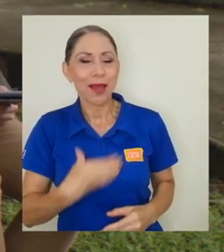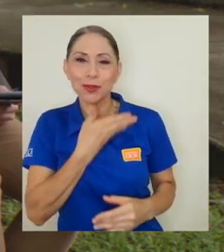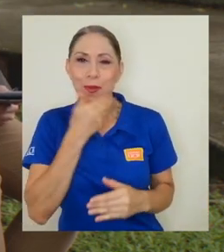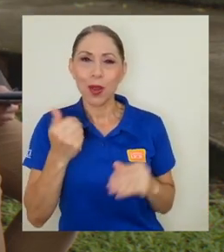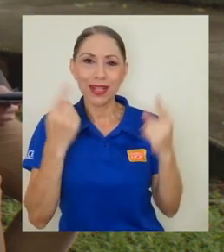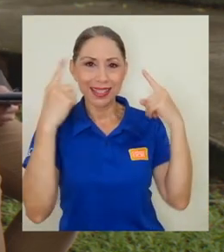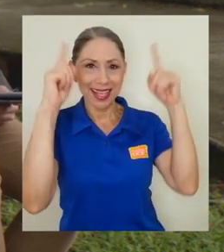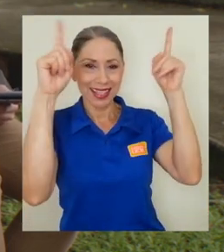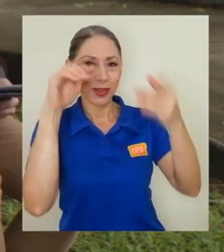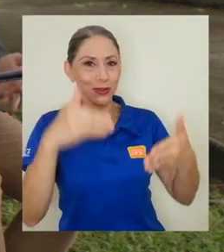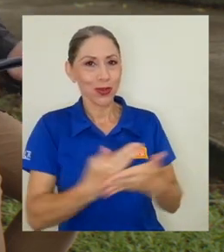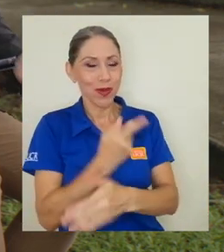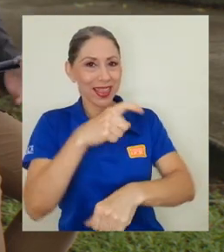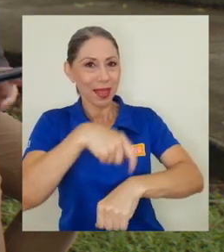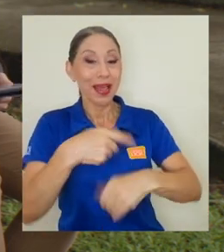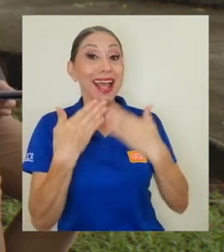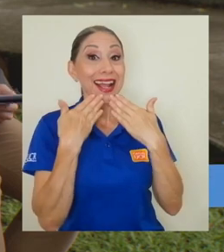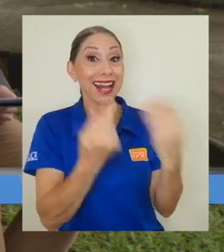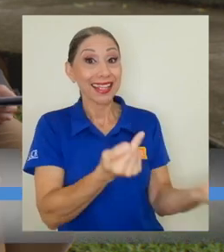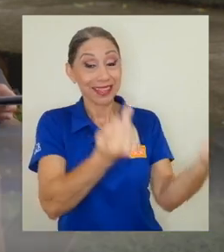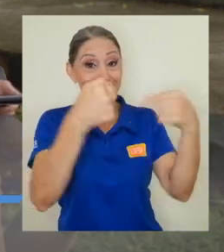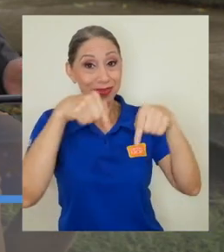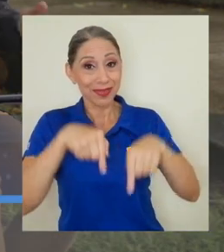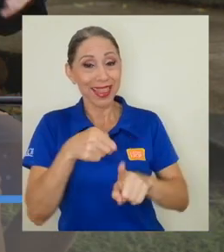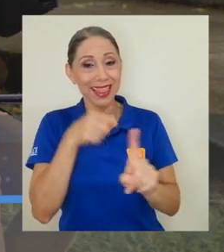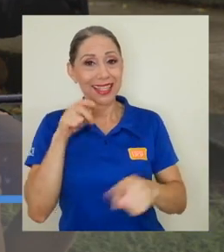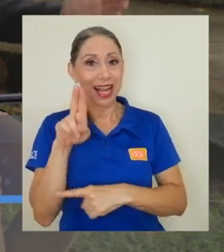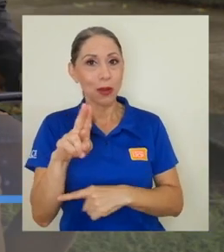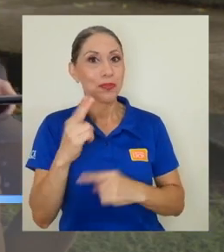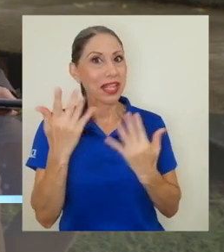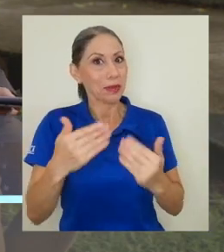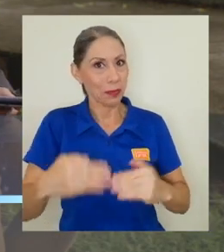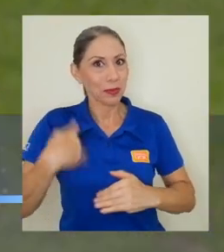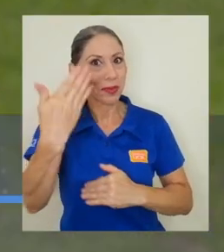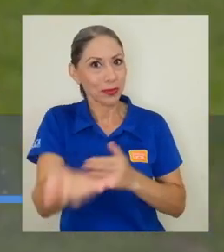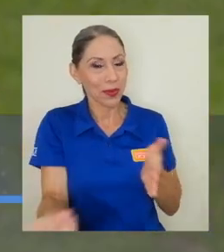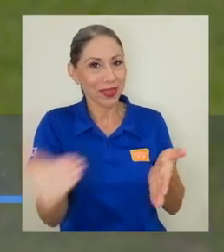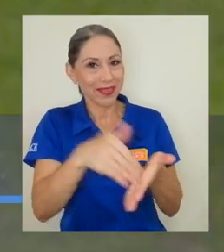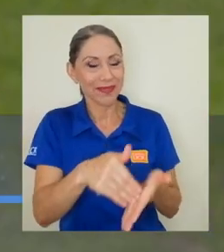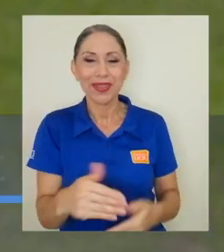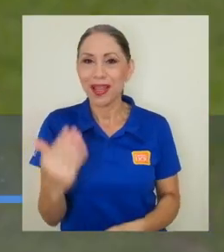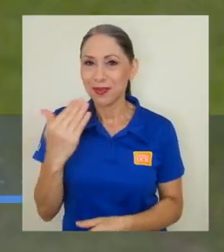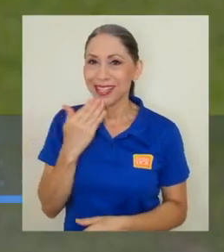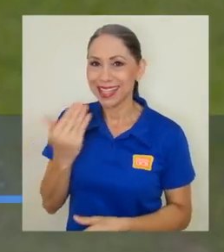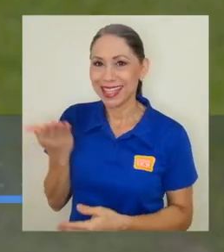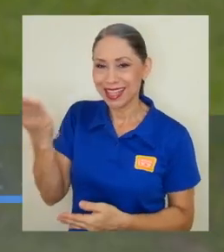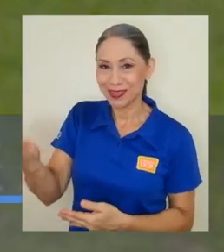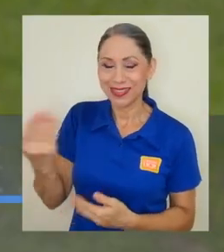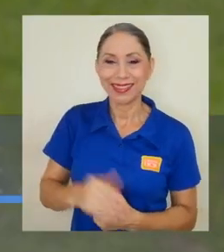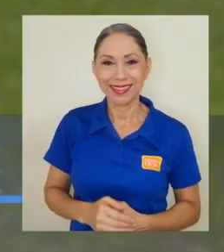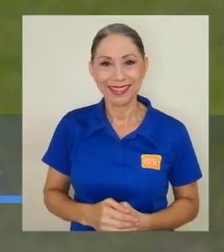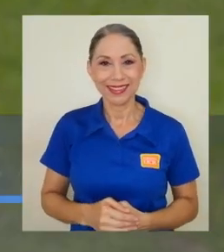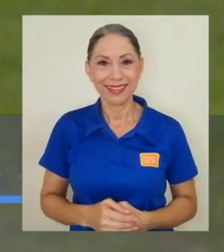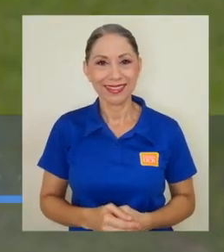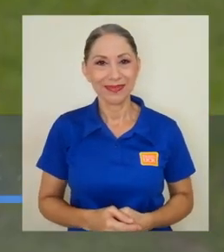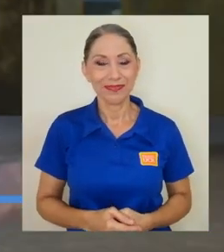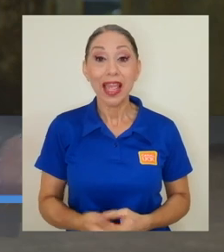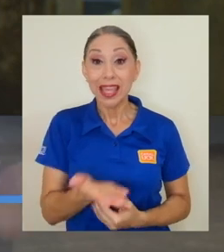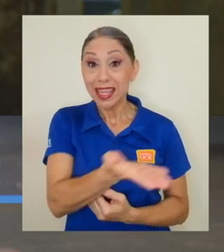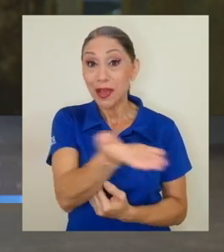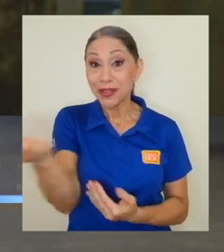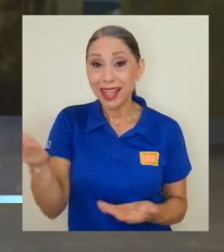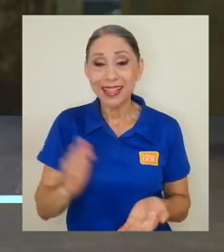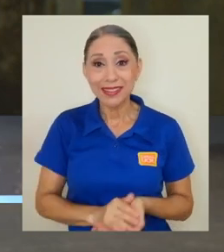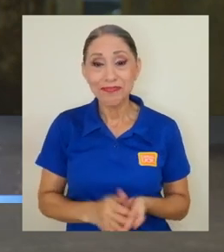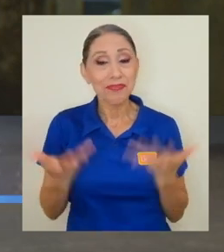en esta nueva etapa. Gracias por el espacio aquí en Desde la U. Esperamos tenerla de vuelta más adelante. Muchísimas gracias por el espacio. Y a